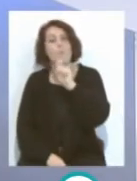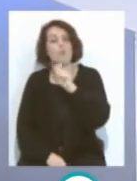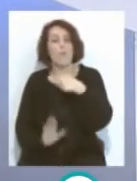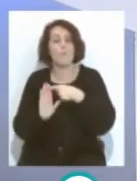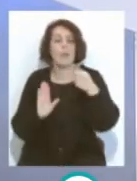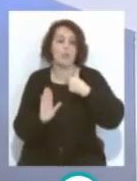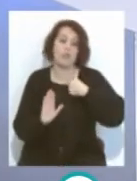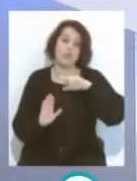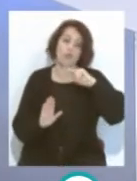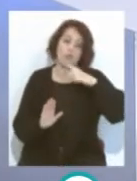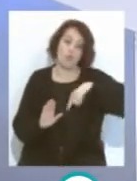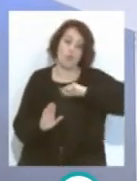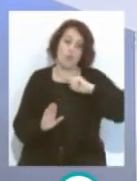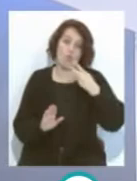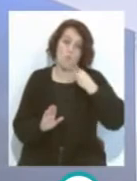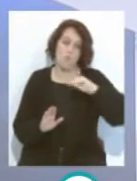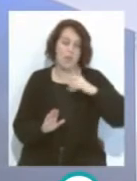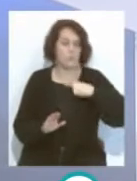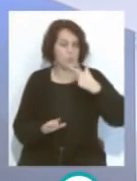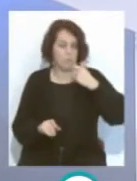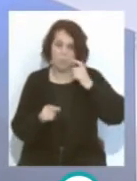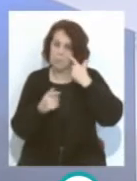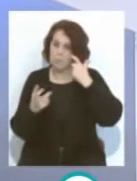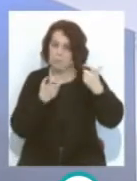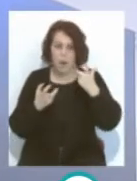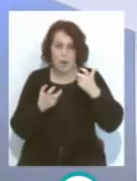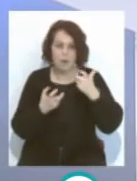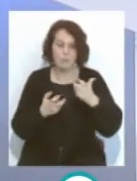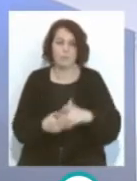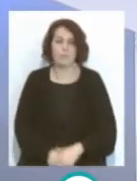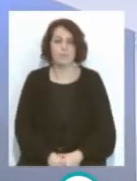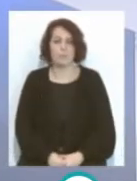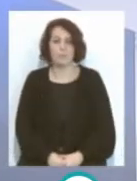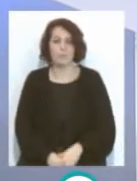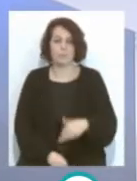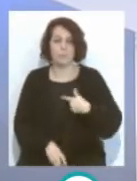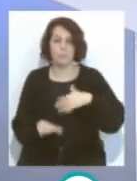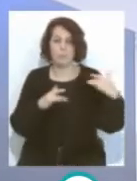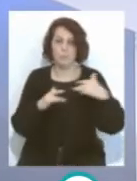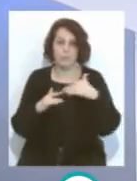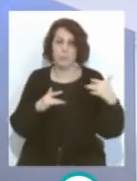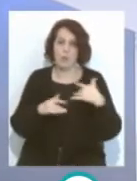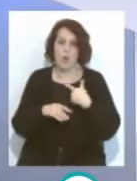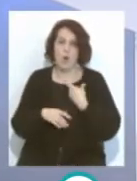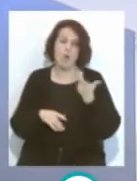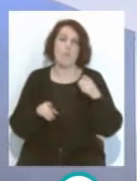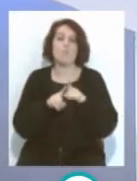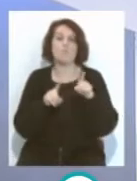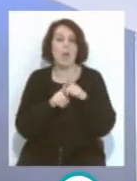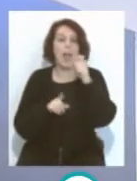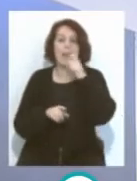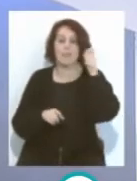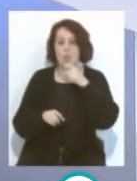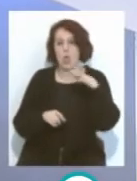porque eso fue descarado, descaradísimo, lo del partido de Carlos del Cerro Grande como árbitro,